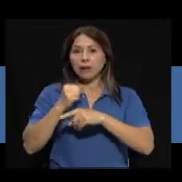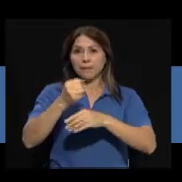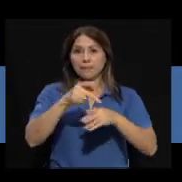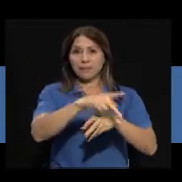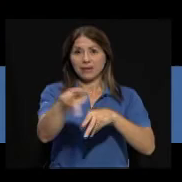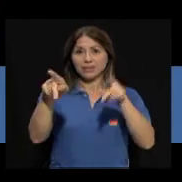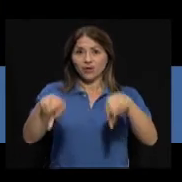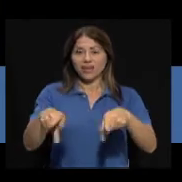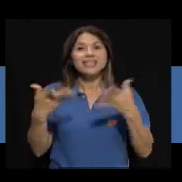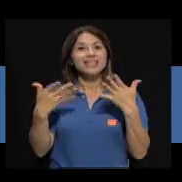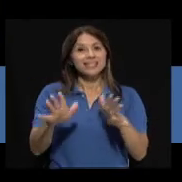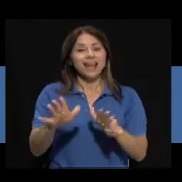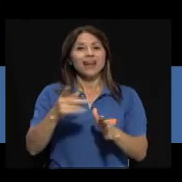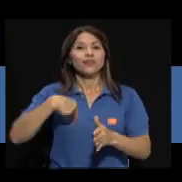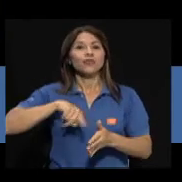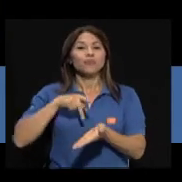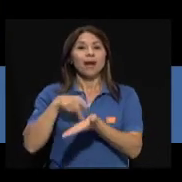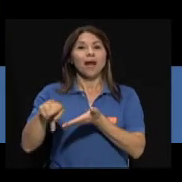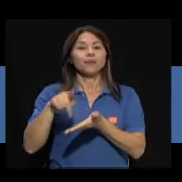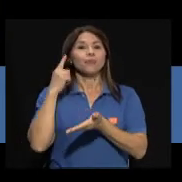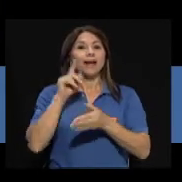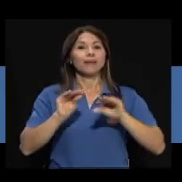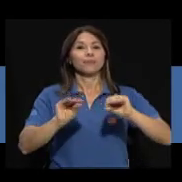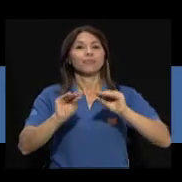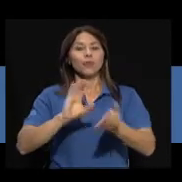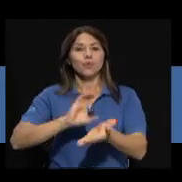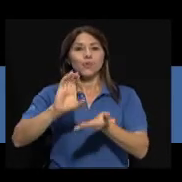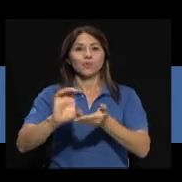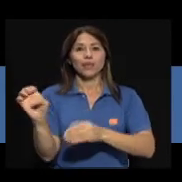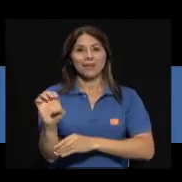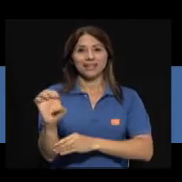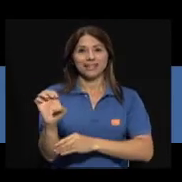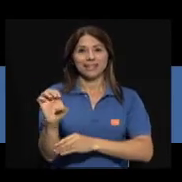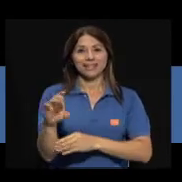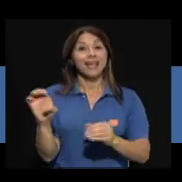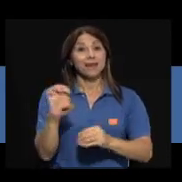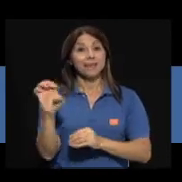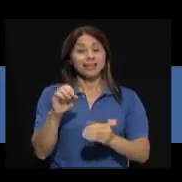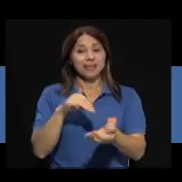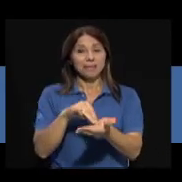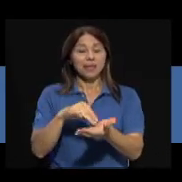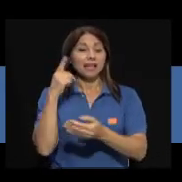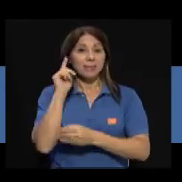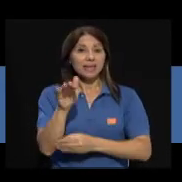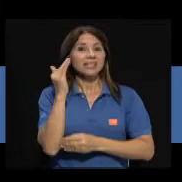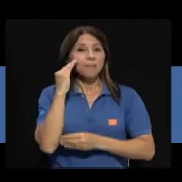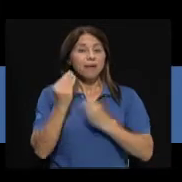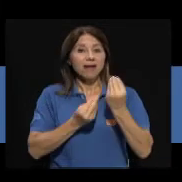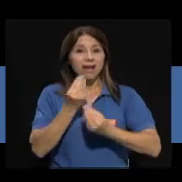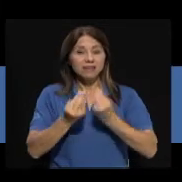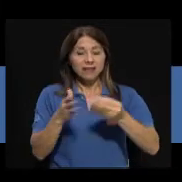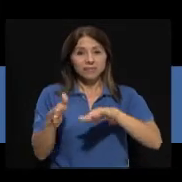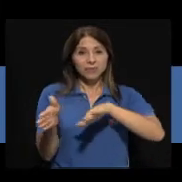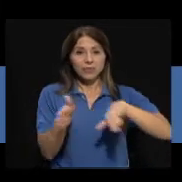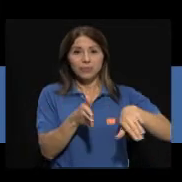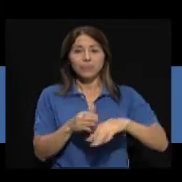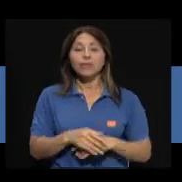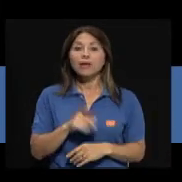personal, les pagamos un curso de emergencia con la gente de emergencias médicas para la hora de un siniestro o lo que sea.